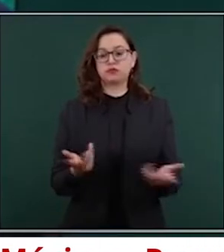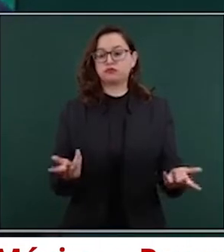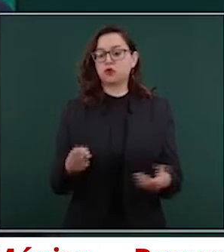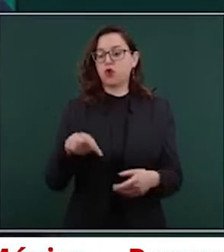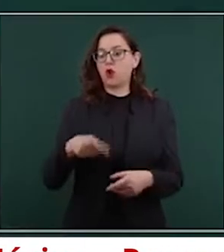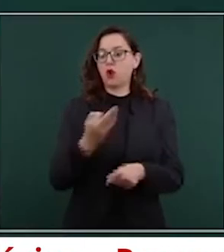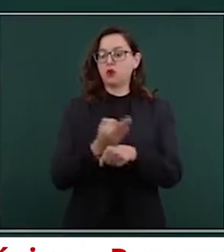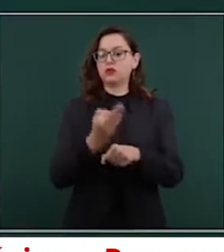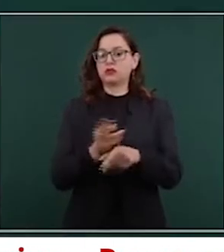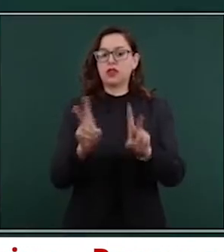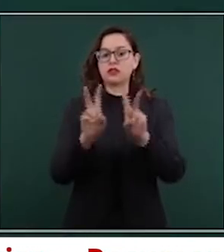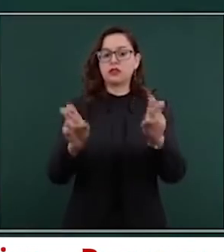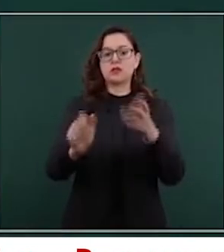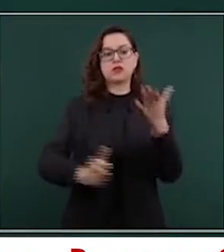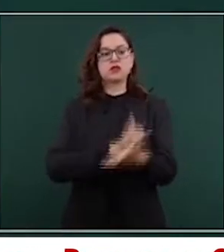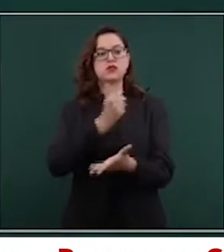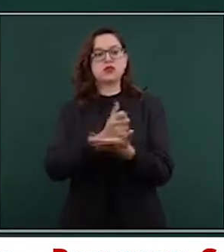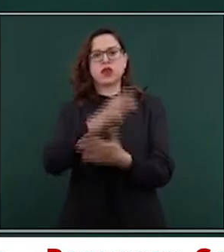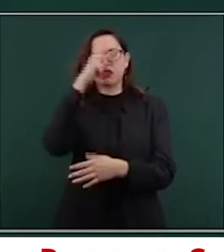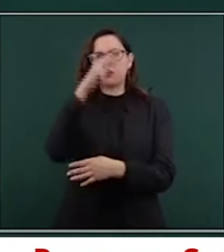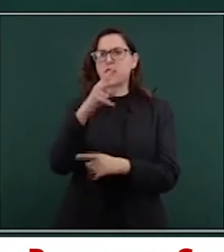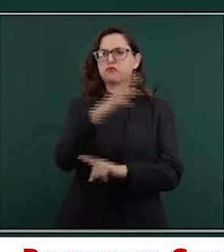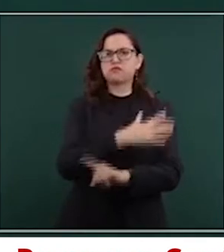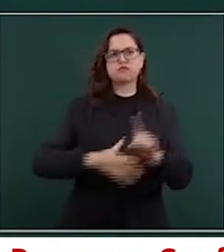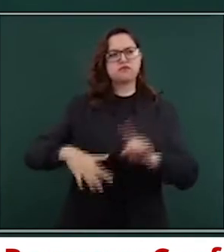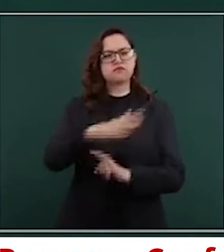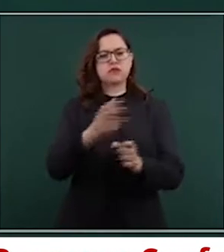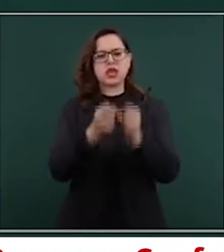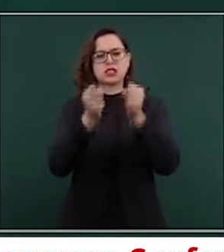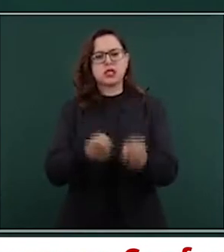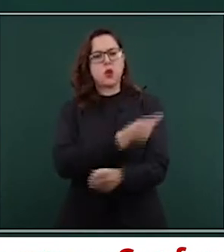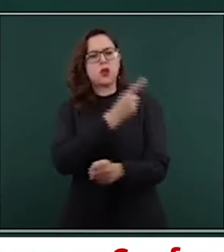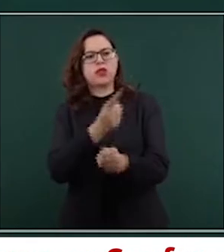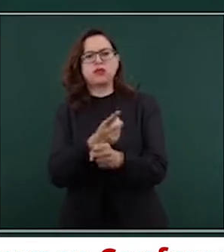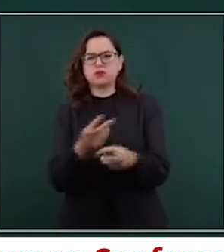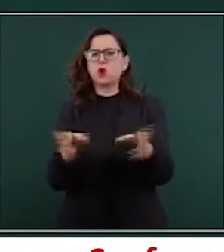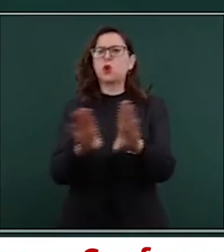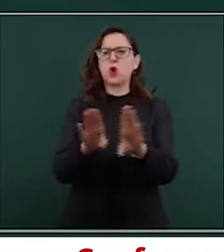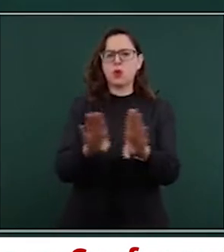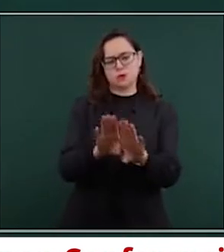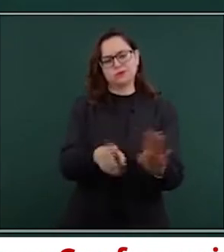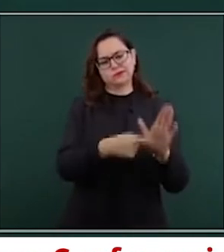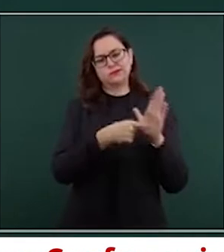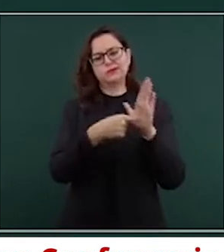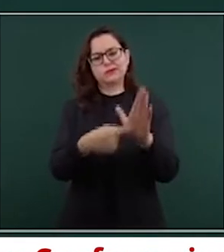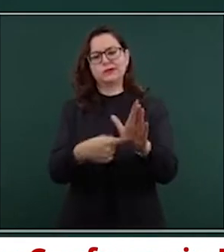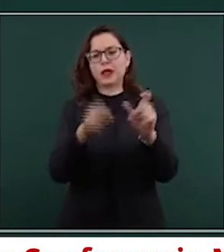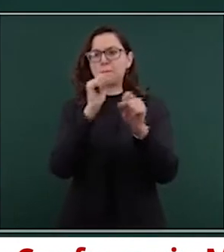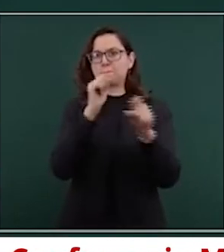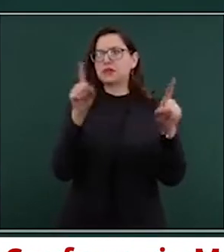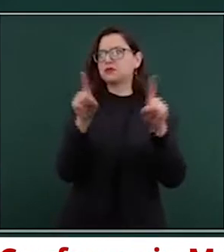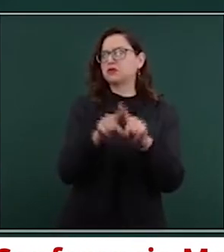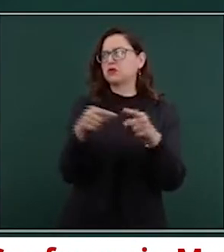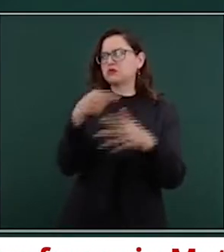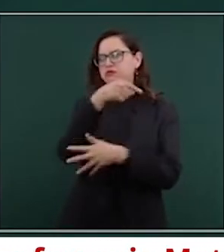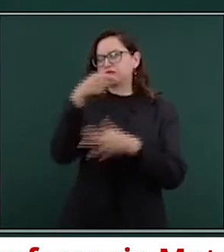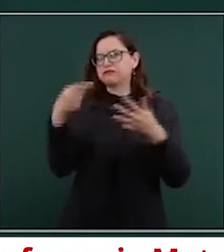ciudad, debería decir que vamos a informar